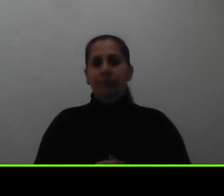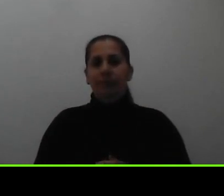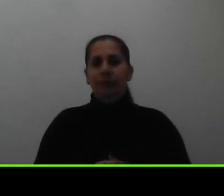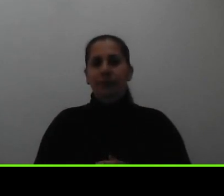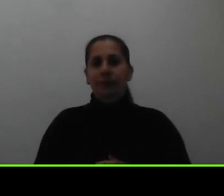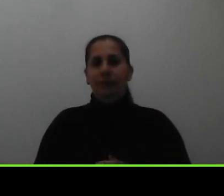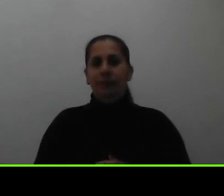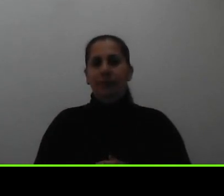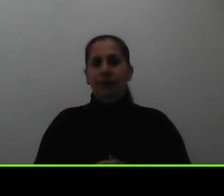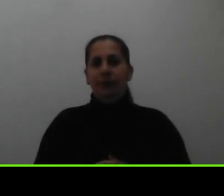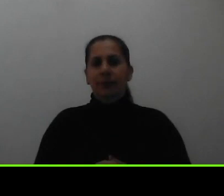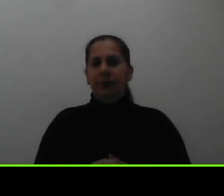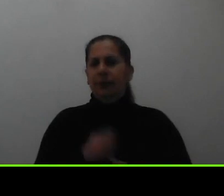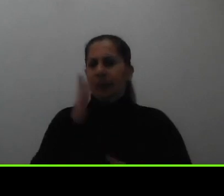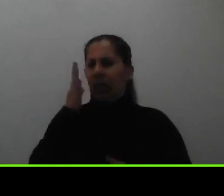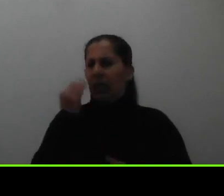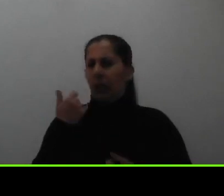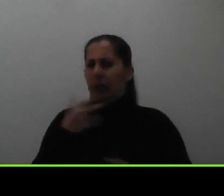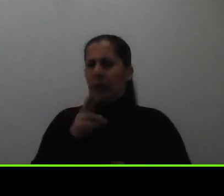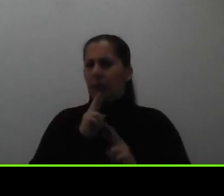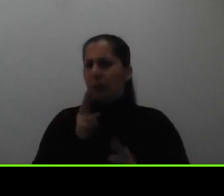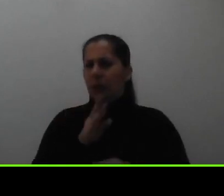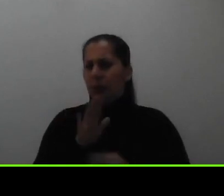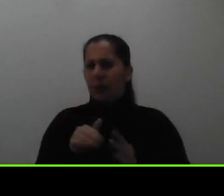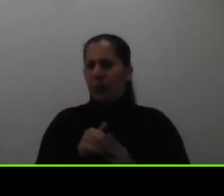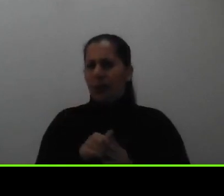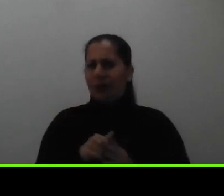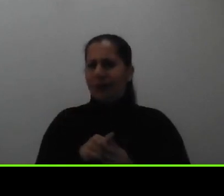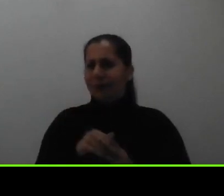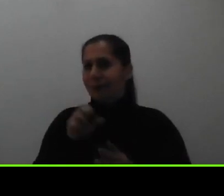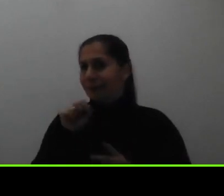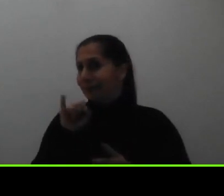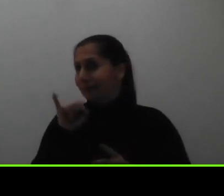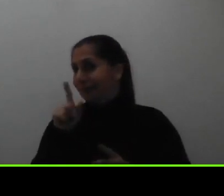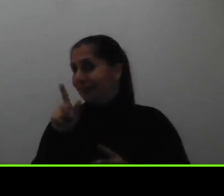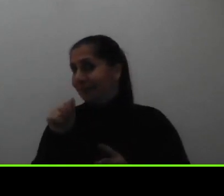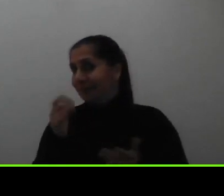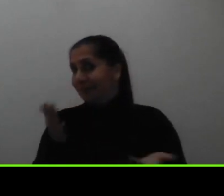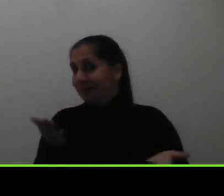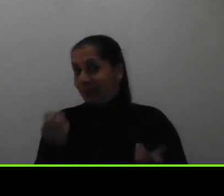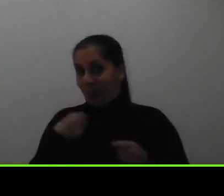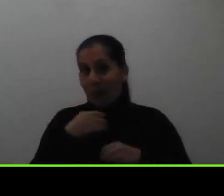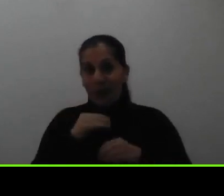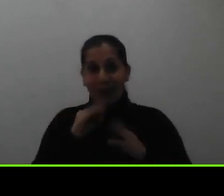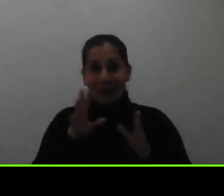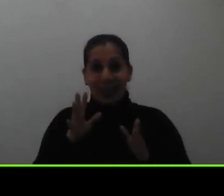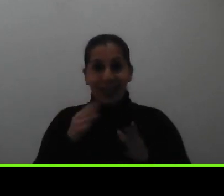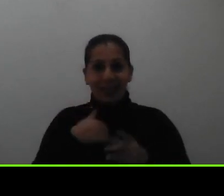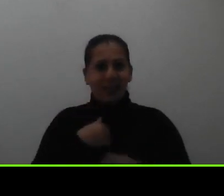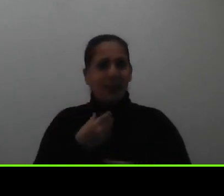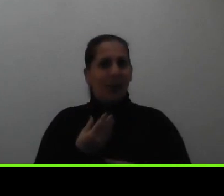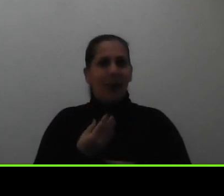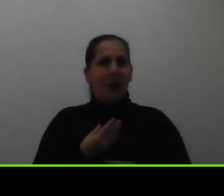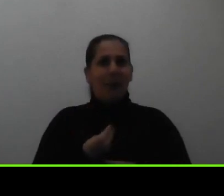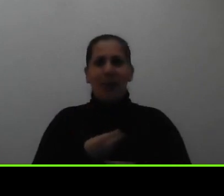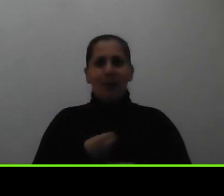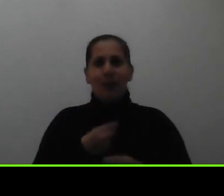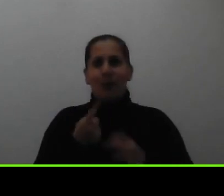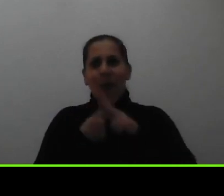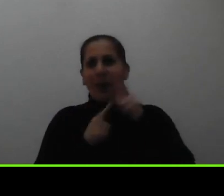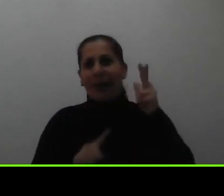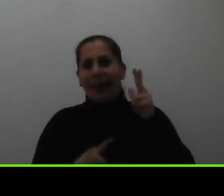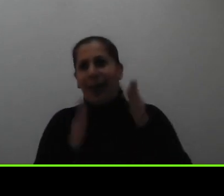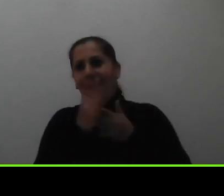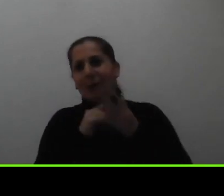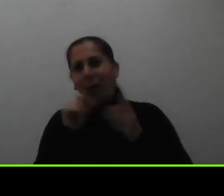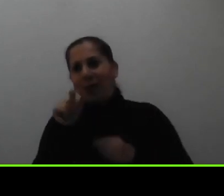creo que he contestado las preguntas no sé Silvia también si me aclara es que me da asusto perder alguna de las